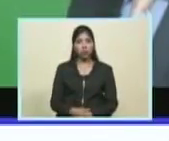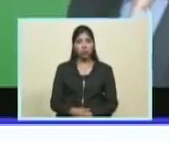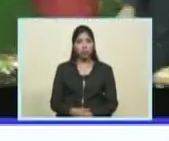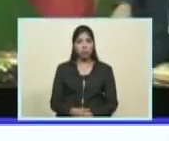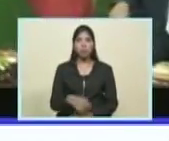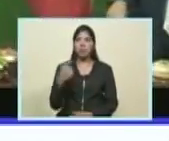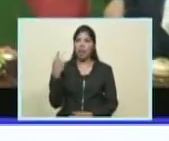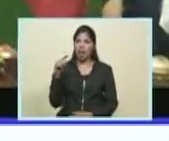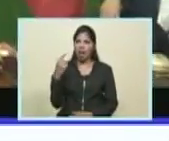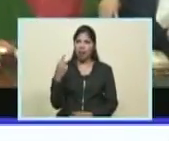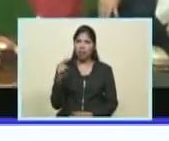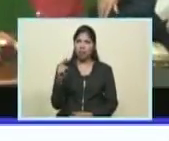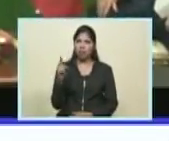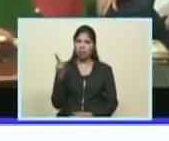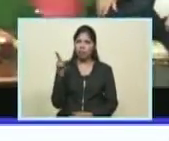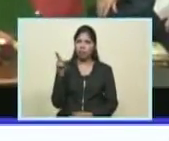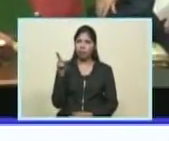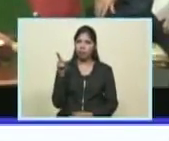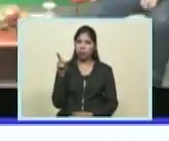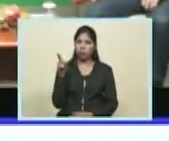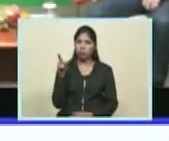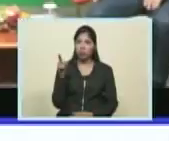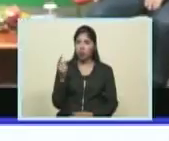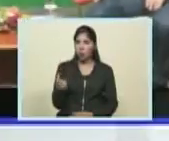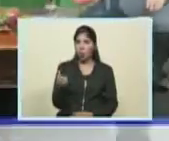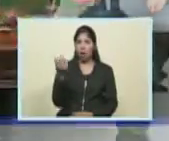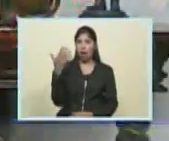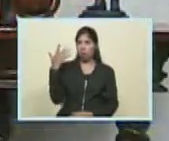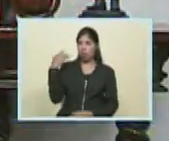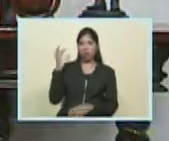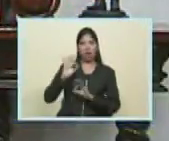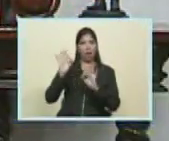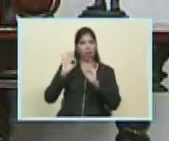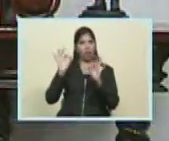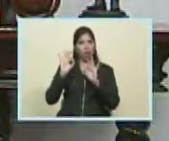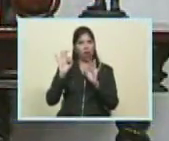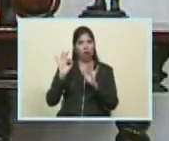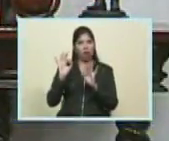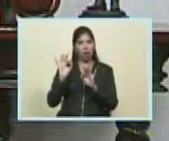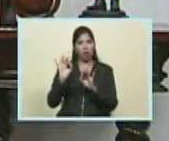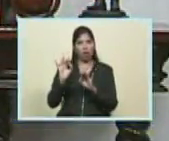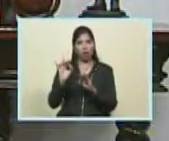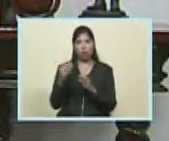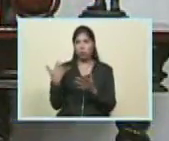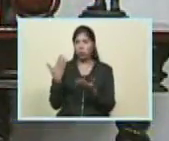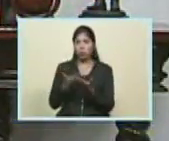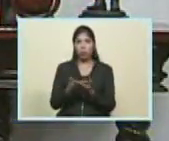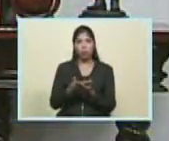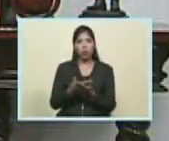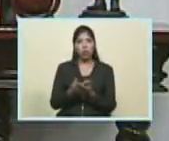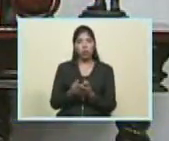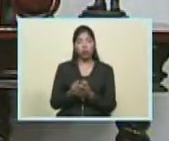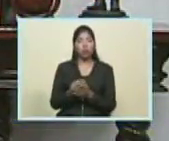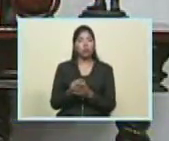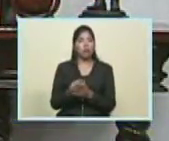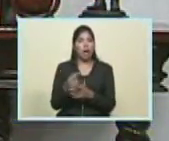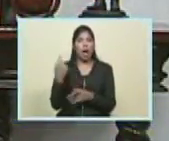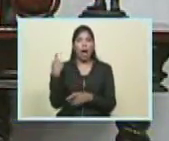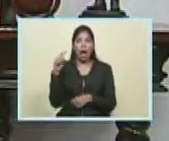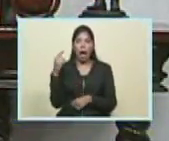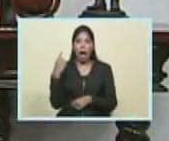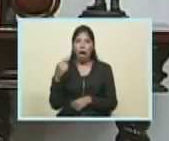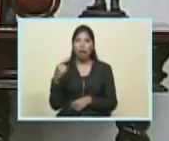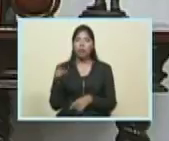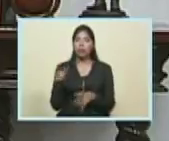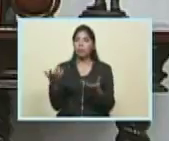se ha levantado, como nunca antes, yo lo haya visto, una ola de admiración y simpatía en